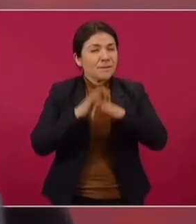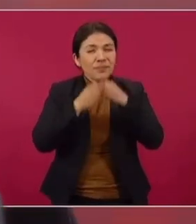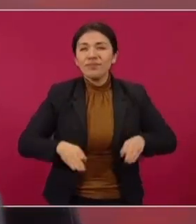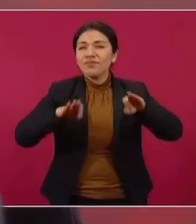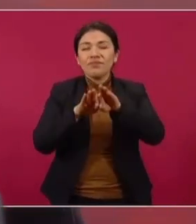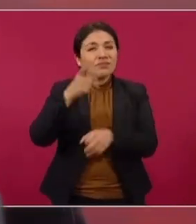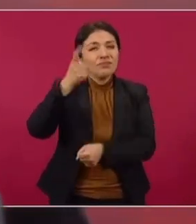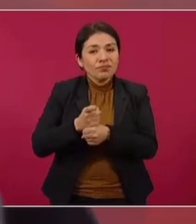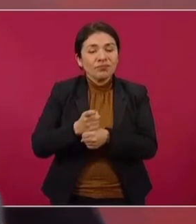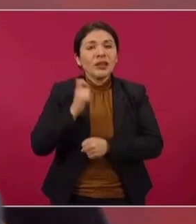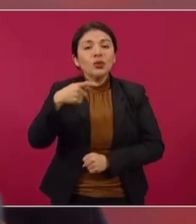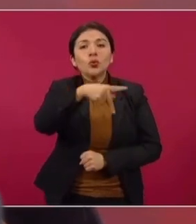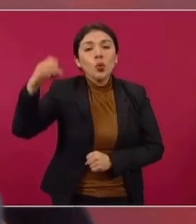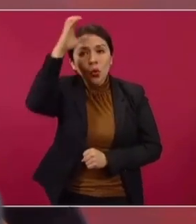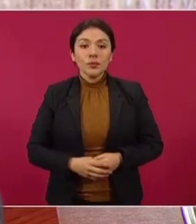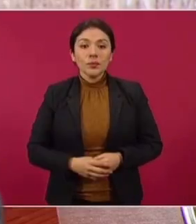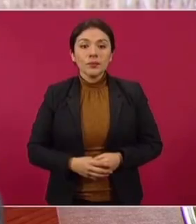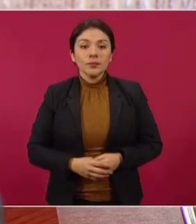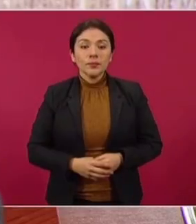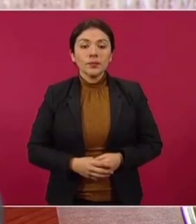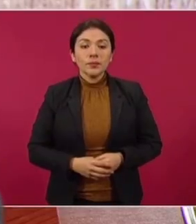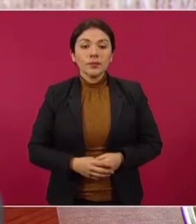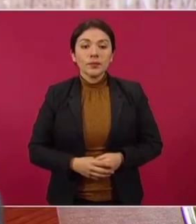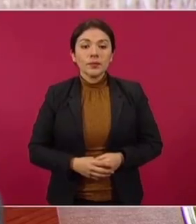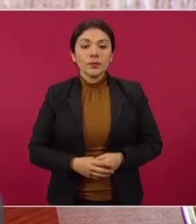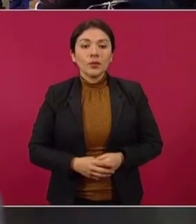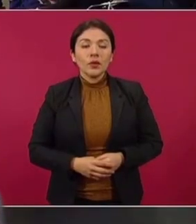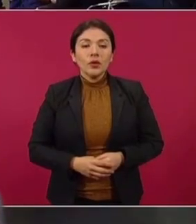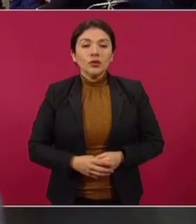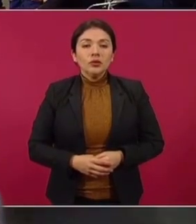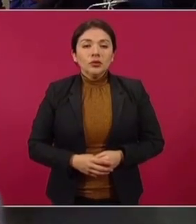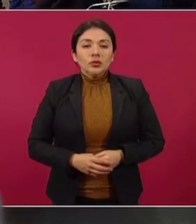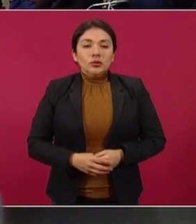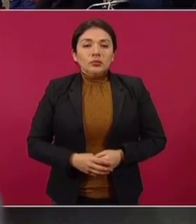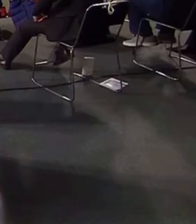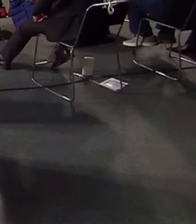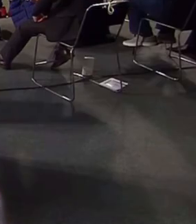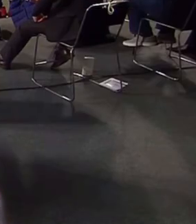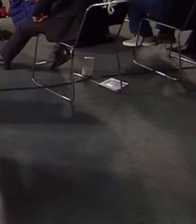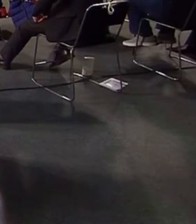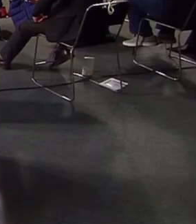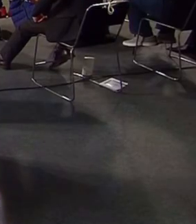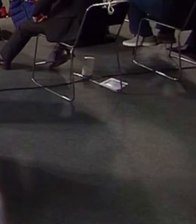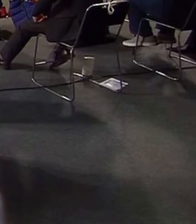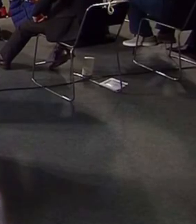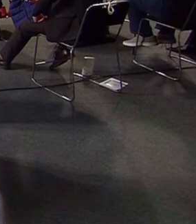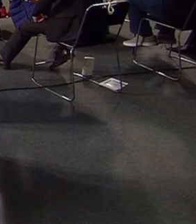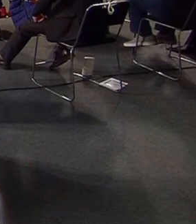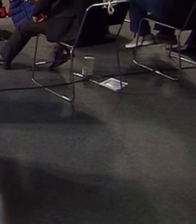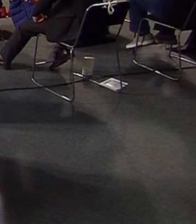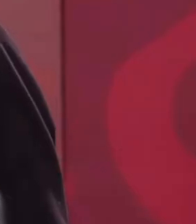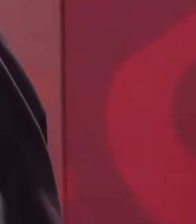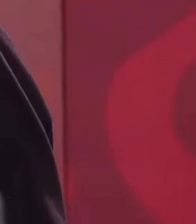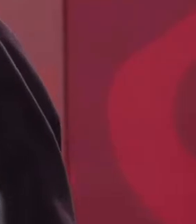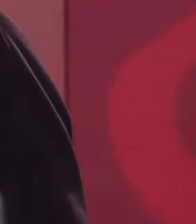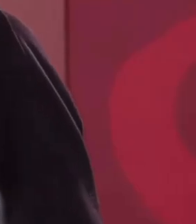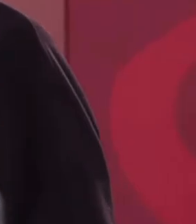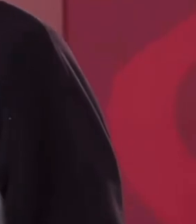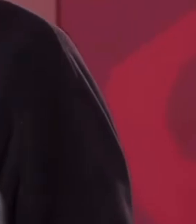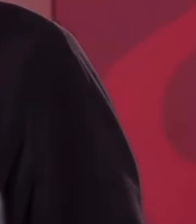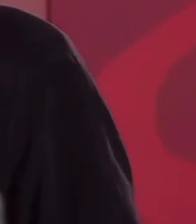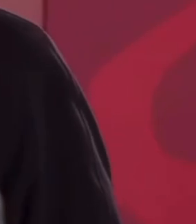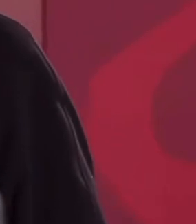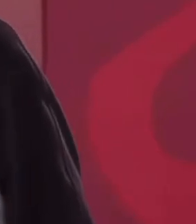importante, es la conciencia. La generaron contra Hugo, porque él es el que nos ayudó.